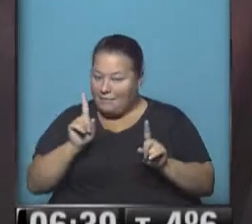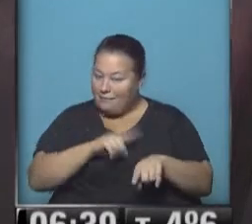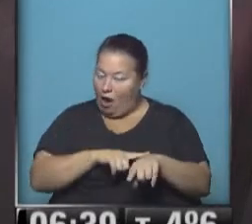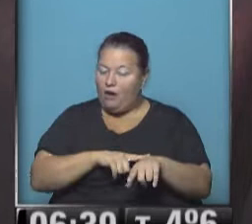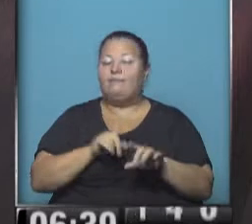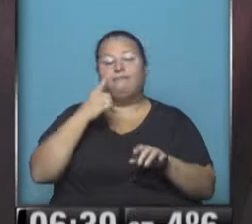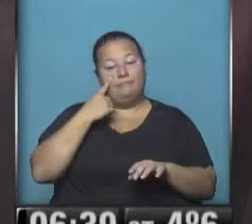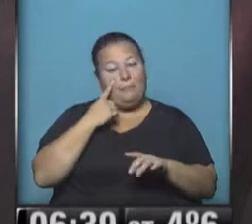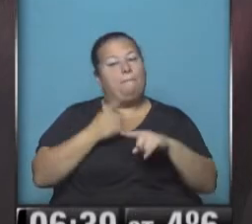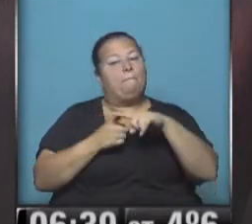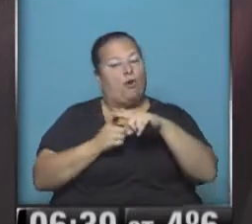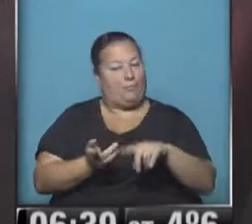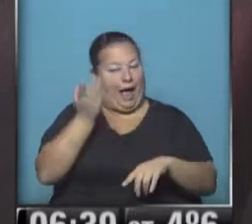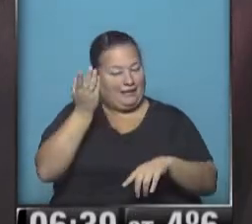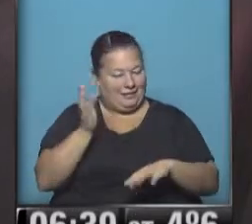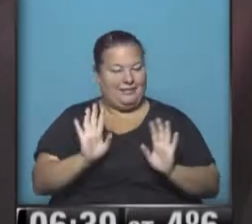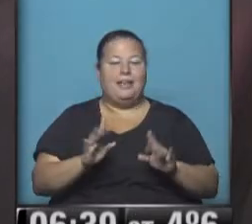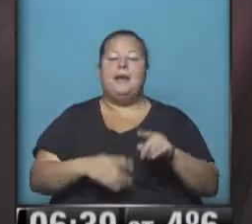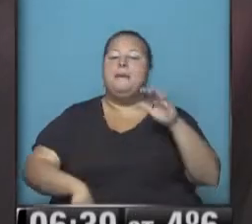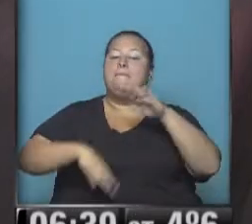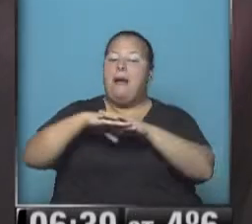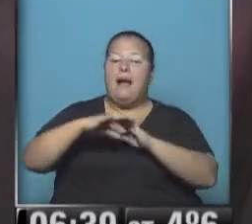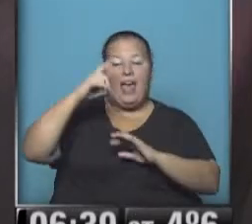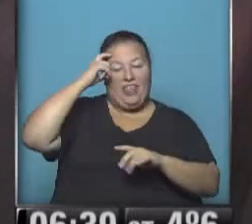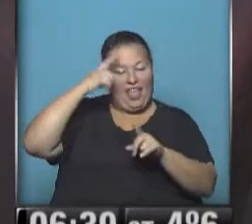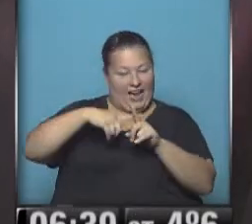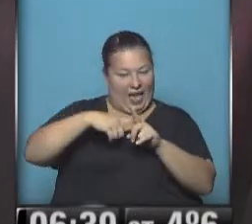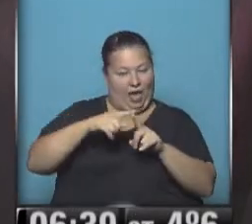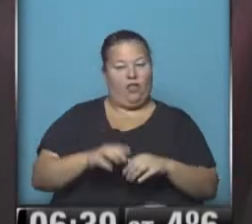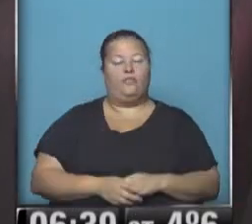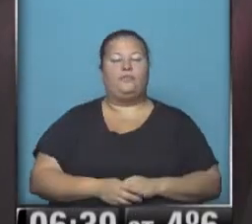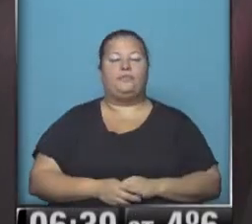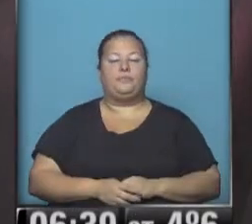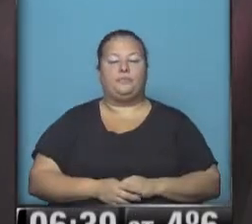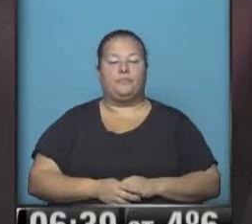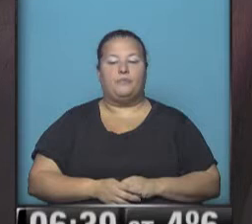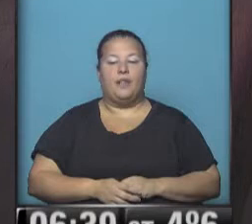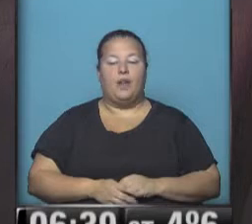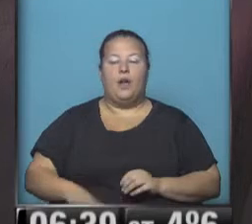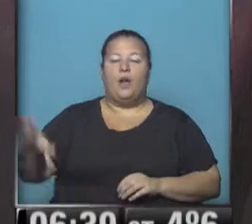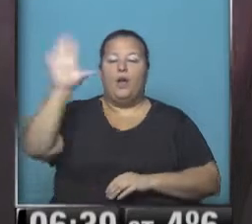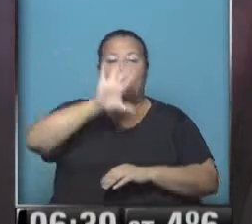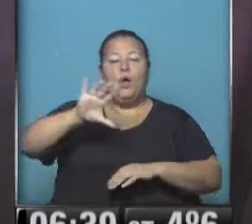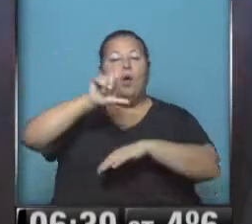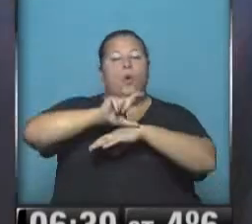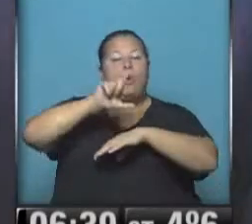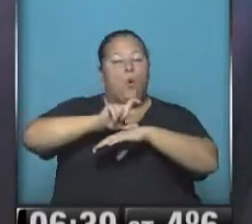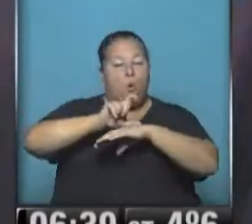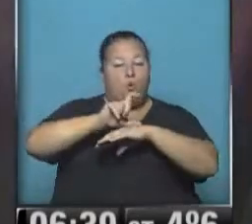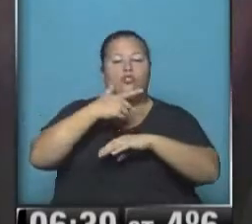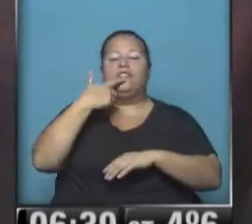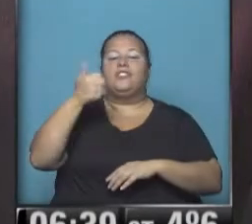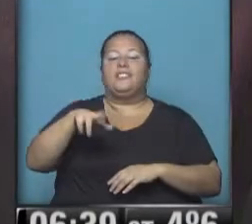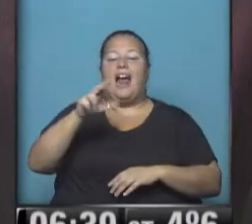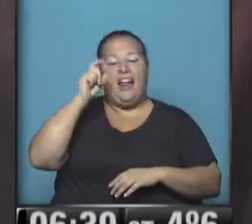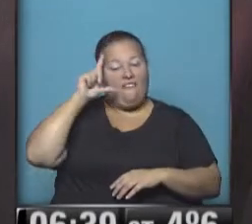Eso sí, positivos, ¿eh? Máxima, 10 grados en el termómetro. Región Cuyana, San Rafael,